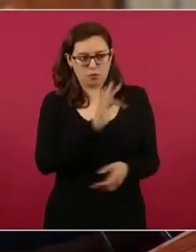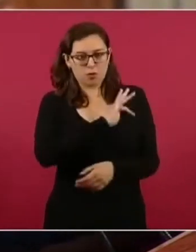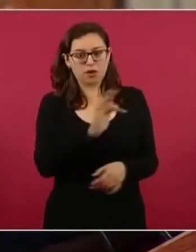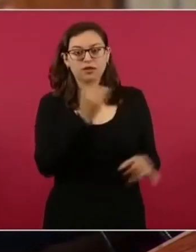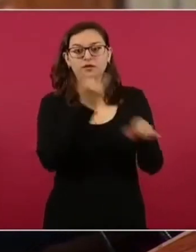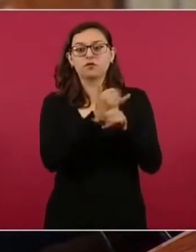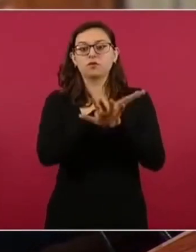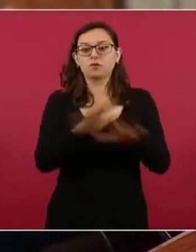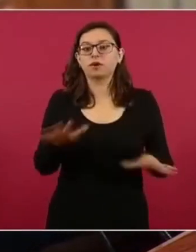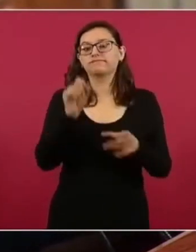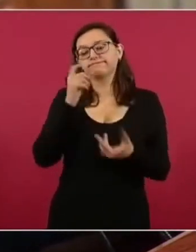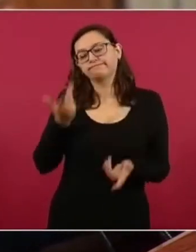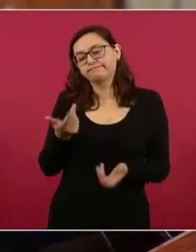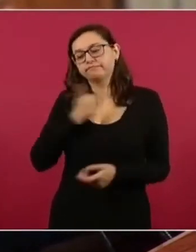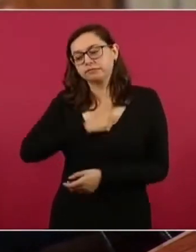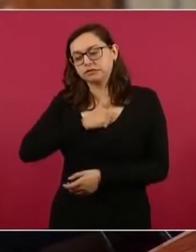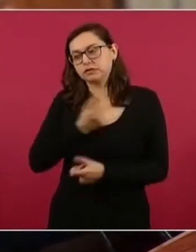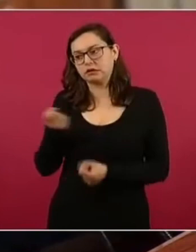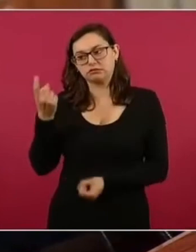búsqueda de los desaparecidos.